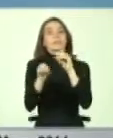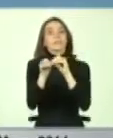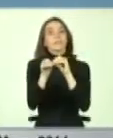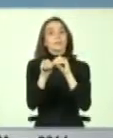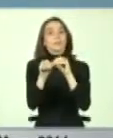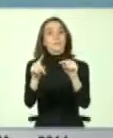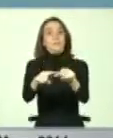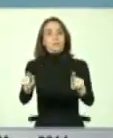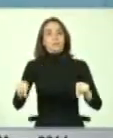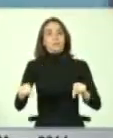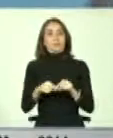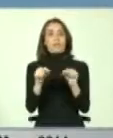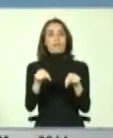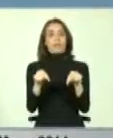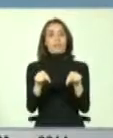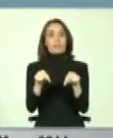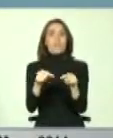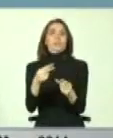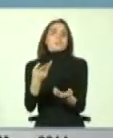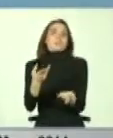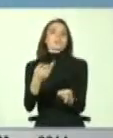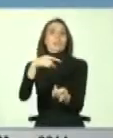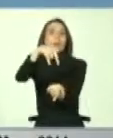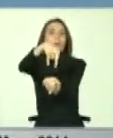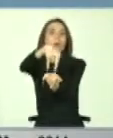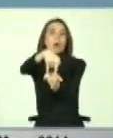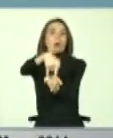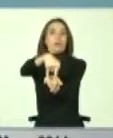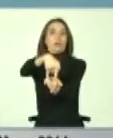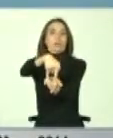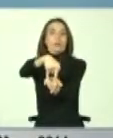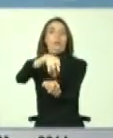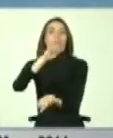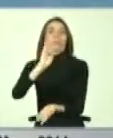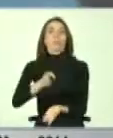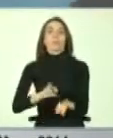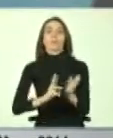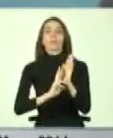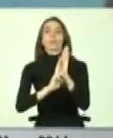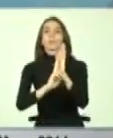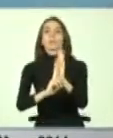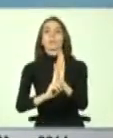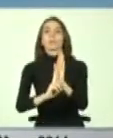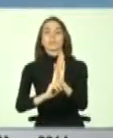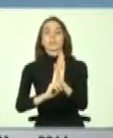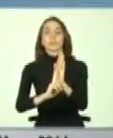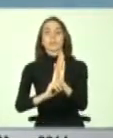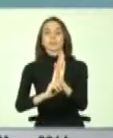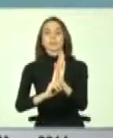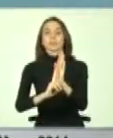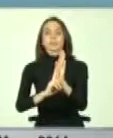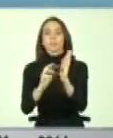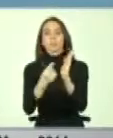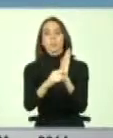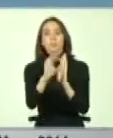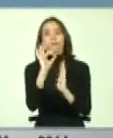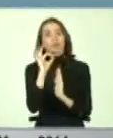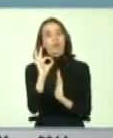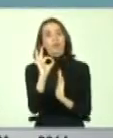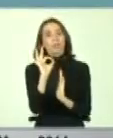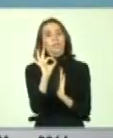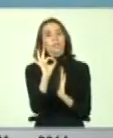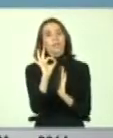como este, me refiero al Congreso Nacional, debe representarse en una correcta y más